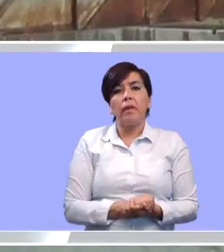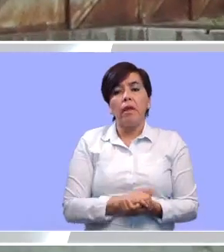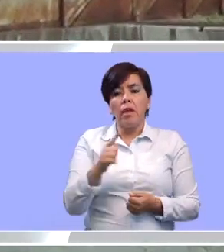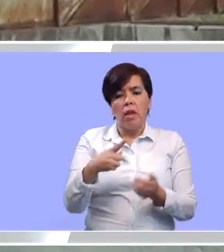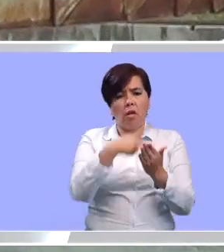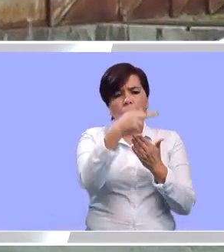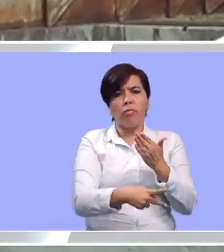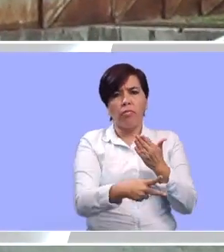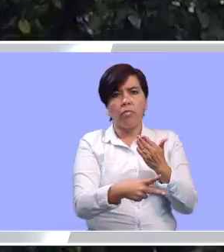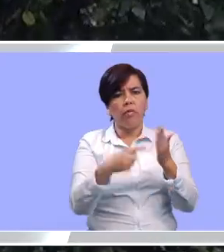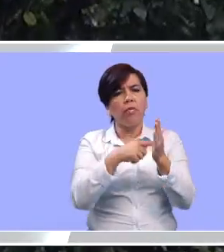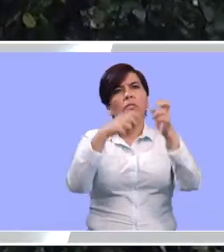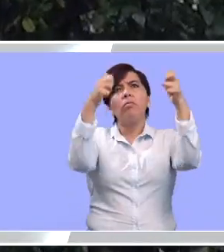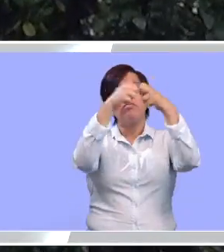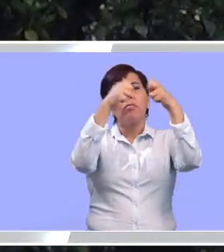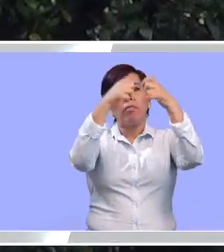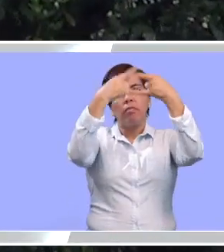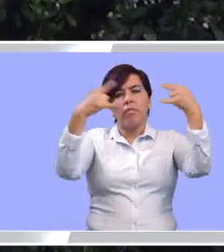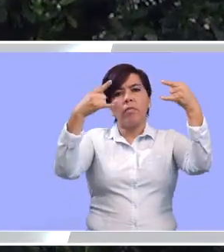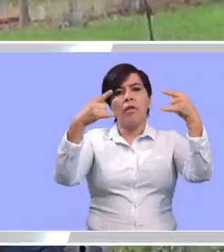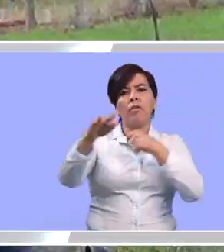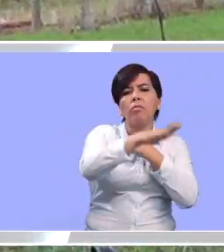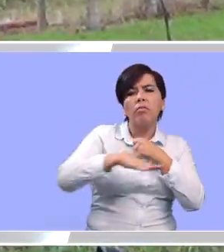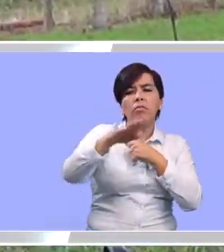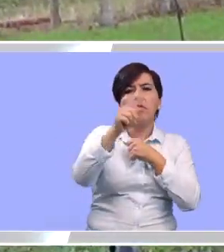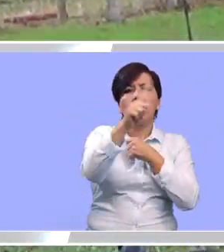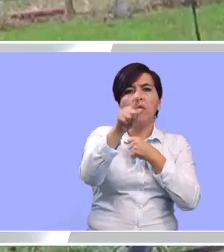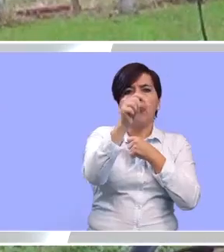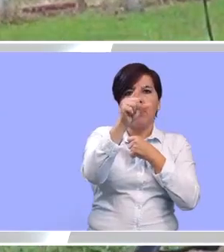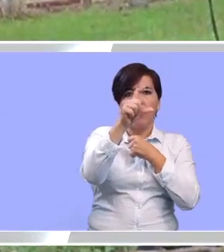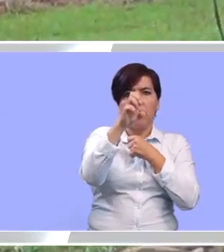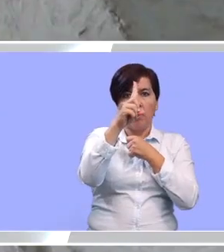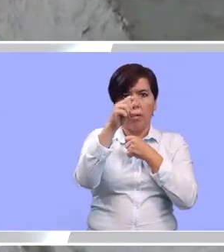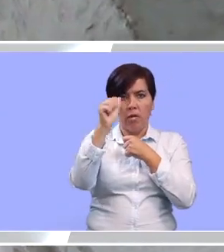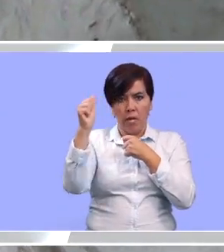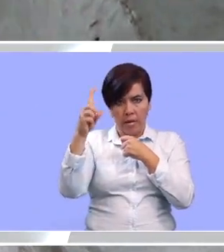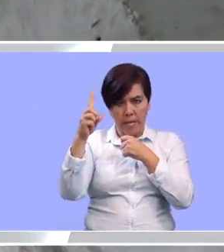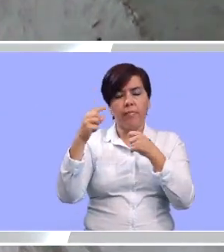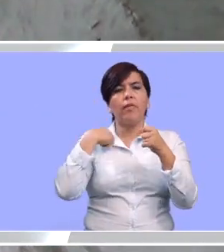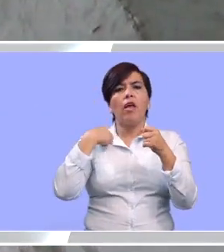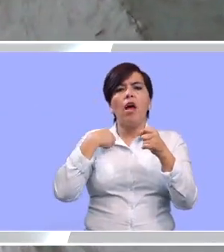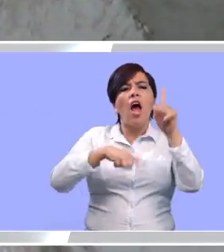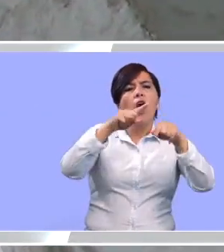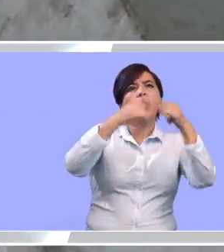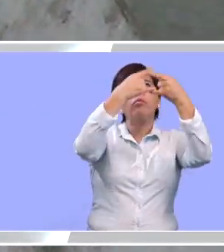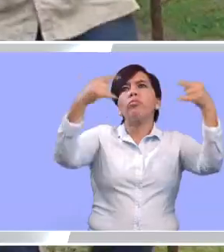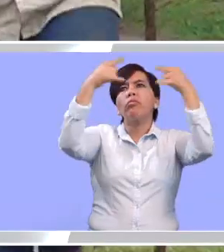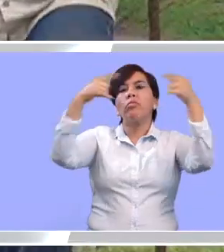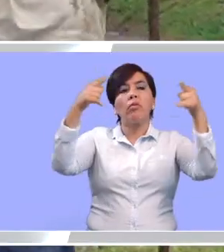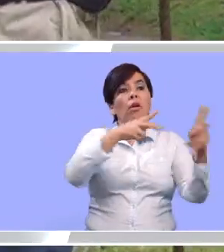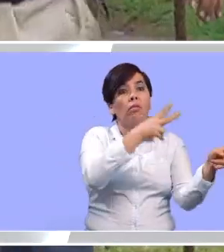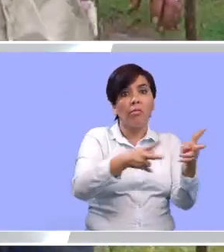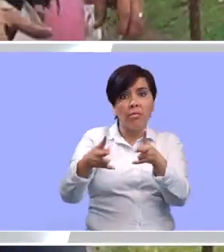Con estos proyectos de electrificación rural, también en la vereda La Soledad estamos realizándoles la remodelación de la red a unos usuarios